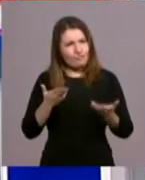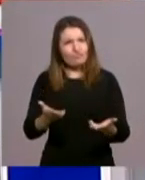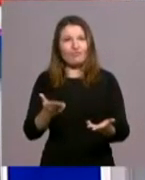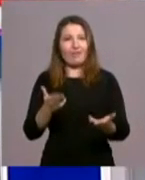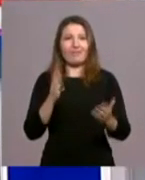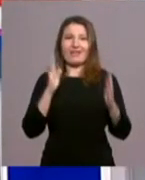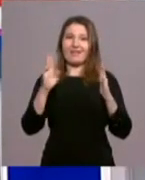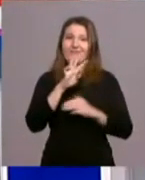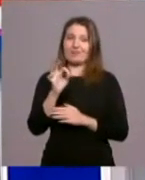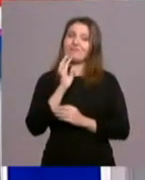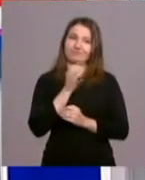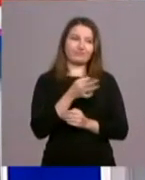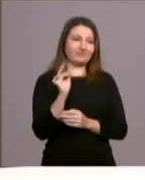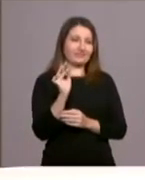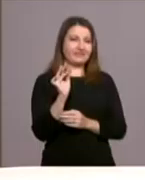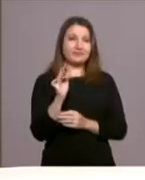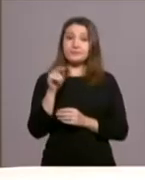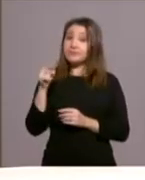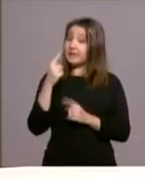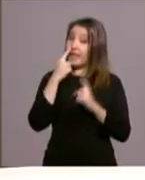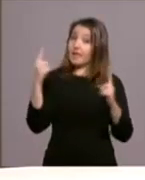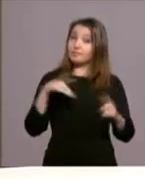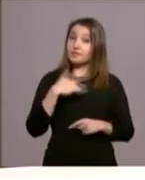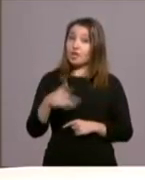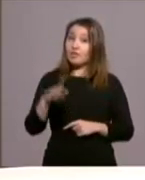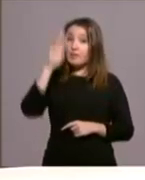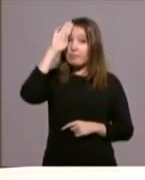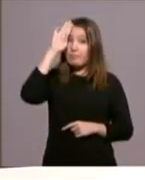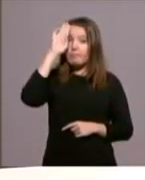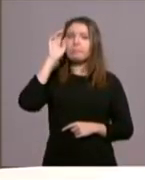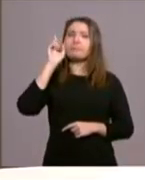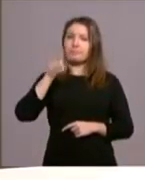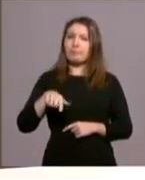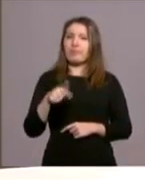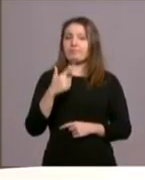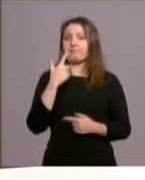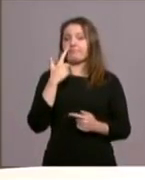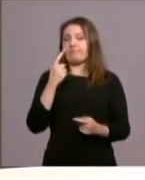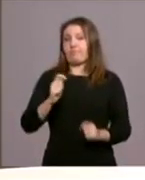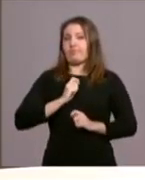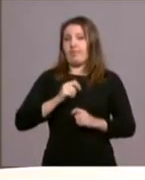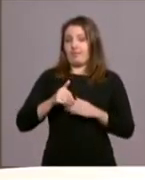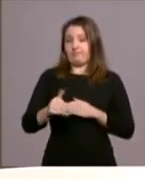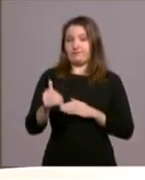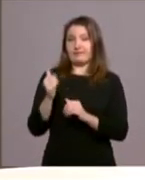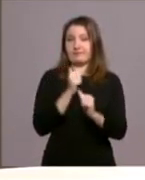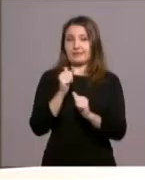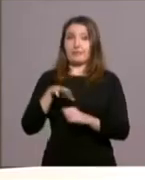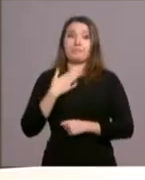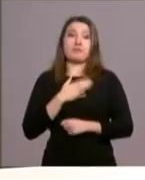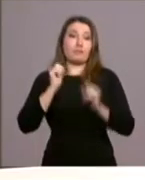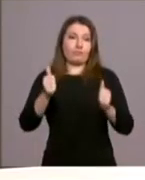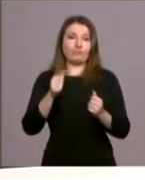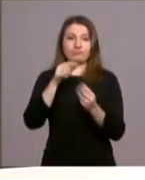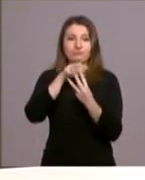cuaresma. El año de la misericordia que ha convocado el Papa nos deja también por delante unos días de Semana Santa. Mañana comienza el